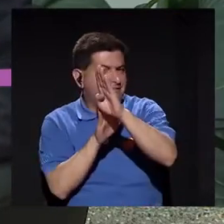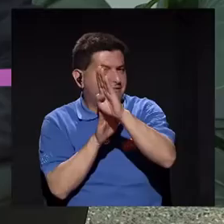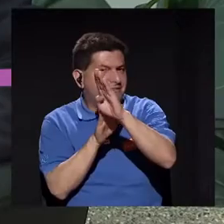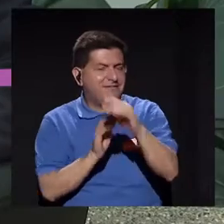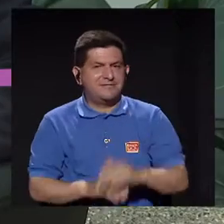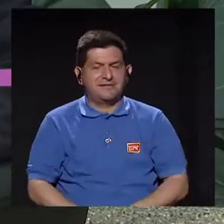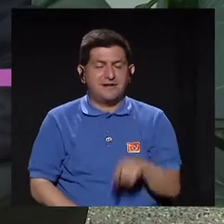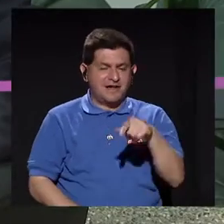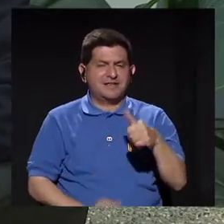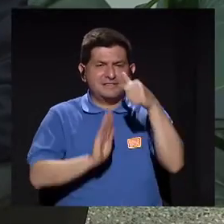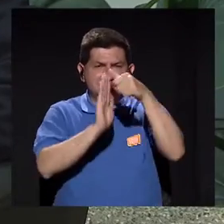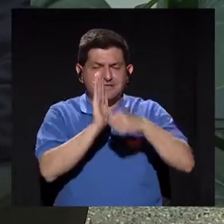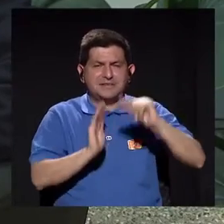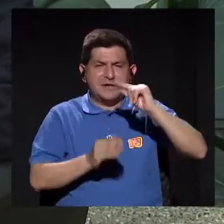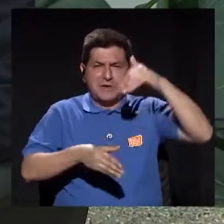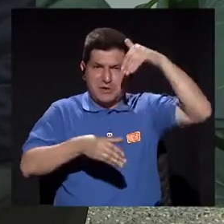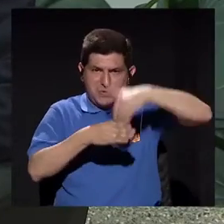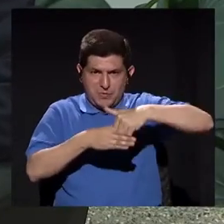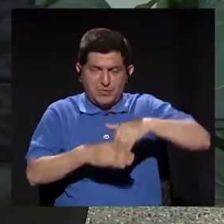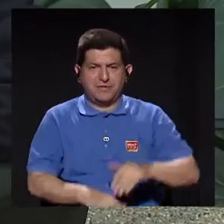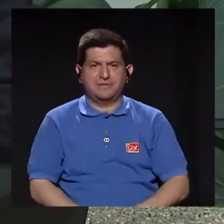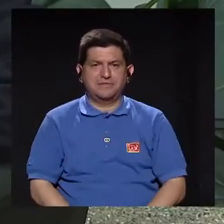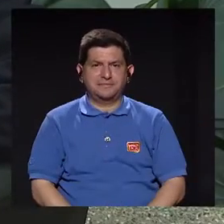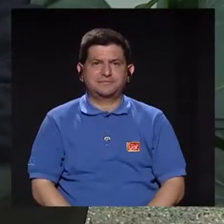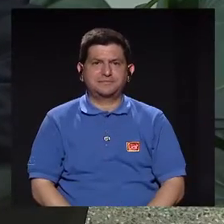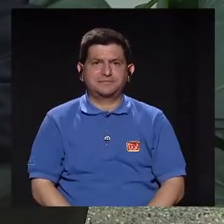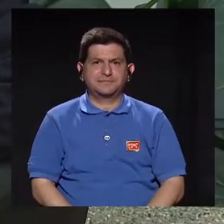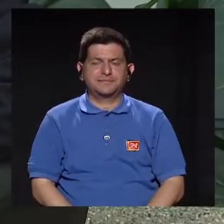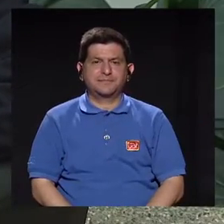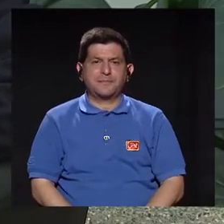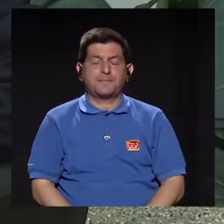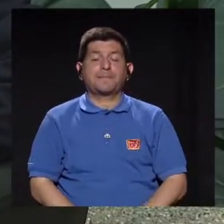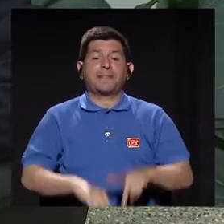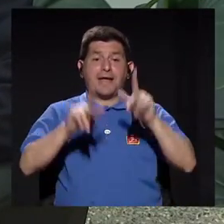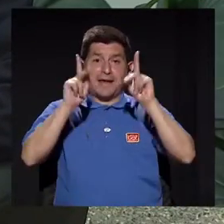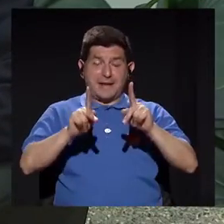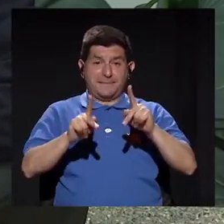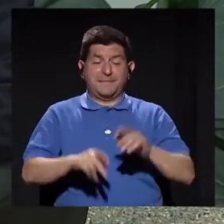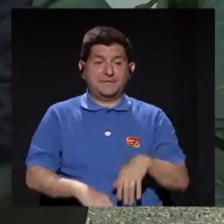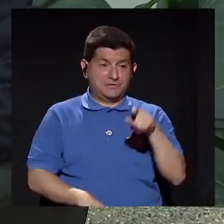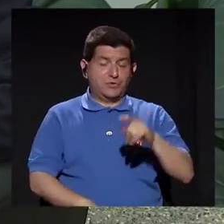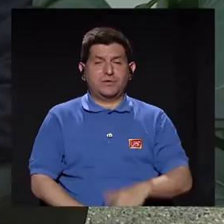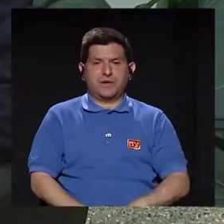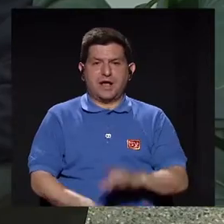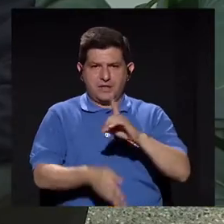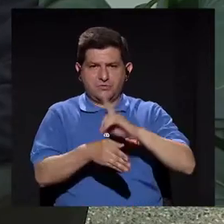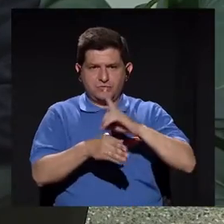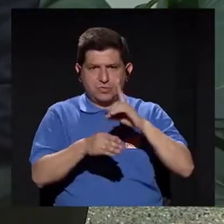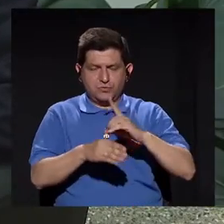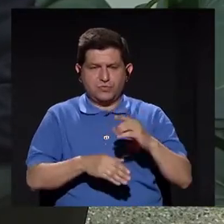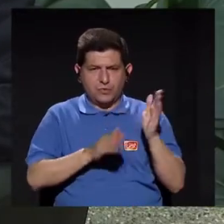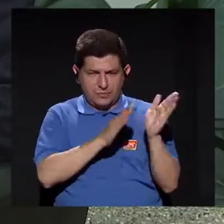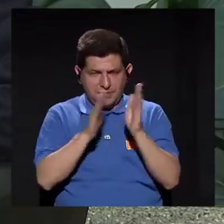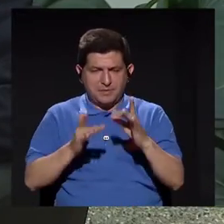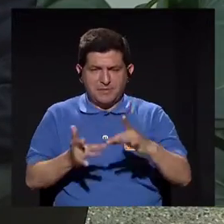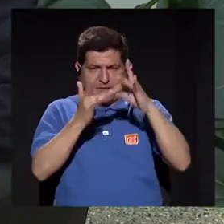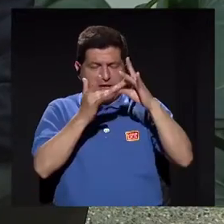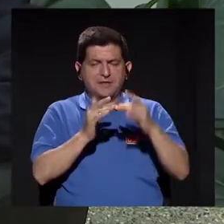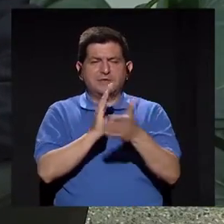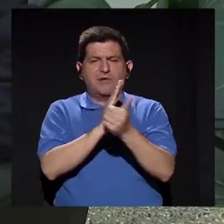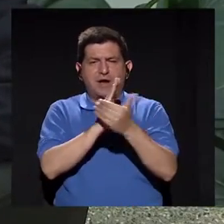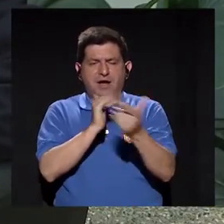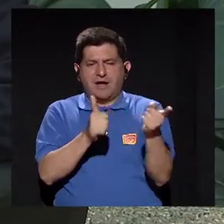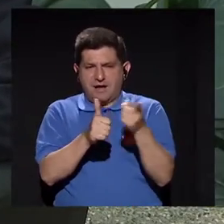la cirugía mínimamente invasiva es que el residente adquiera una destreza,